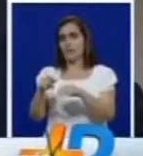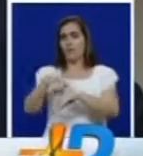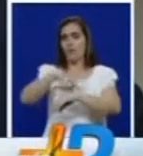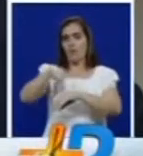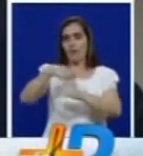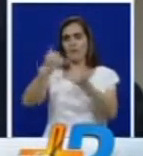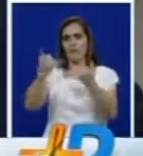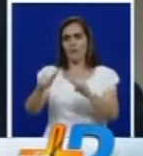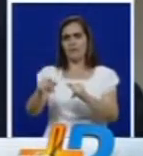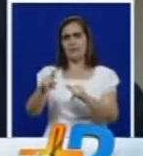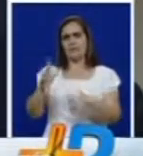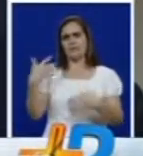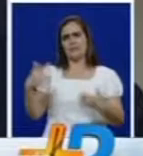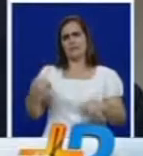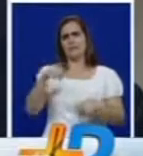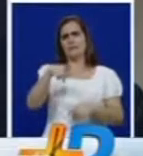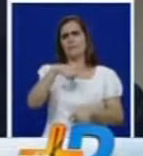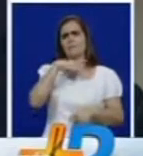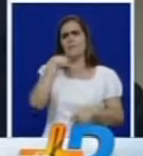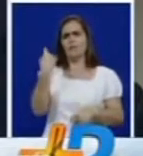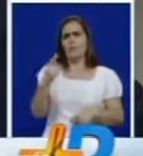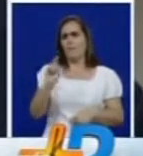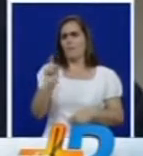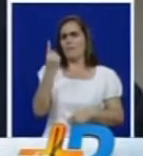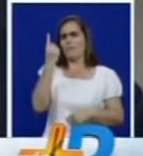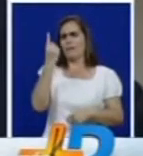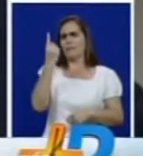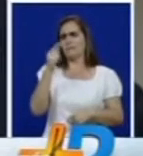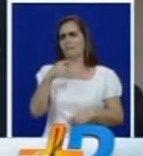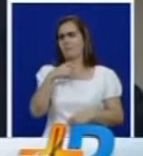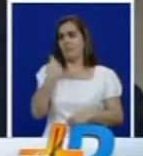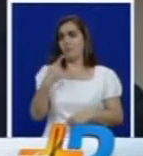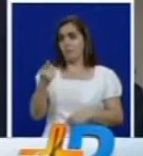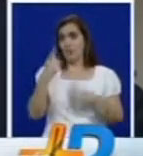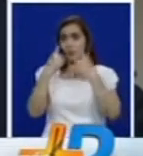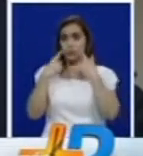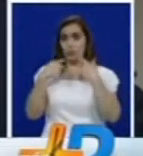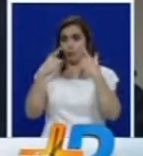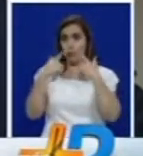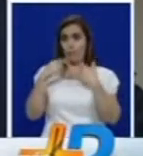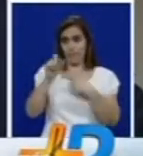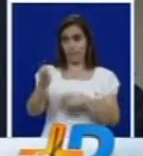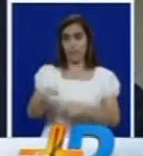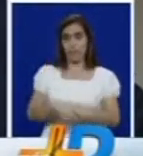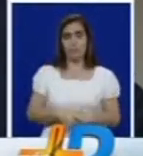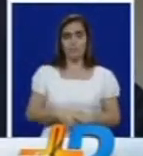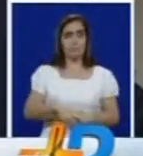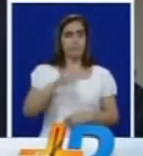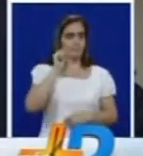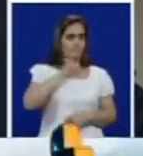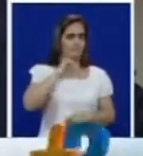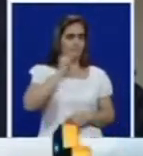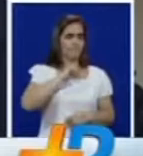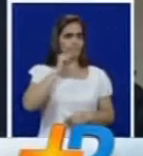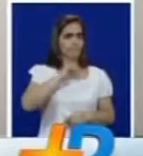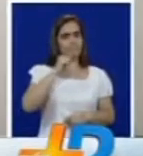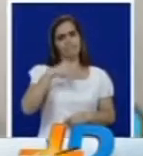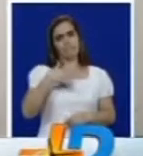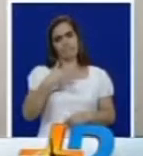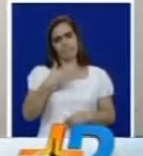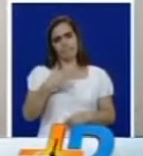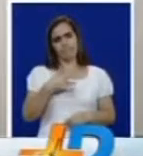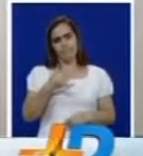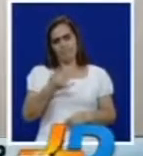tan adversa la primera que pierde en su carrera ya en su soledad lloró Momo sí bastante me sentía muy mal